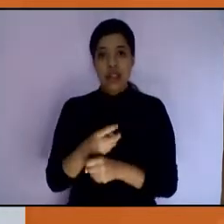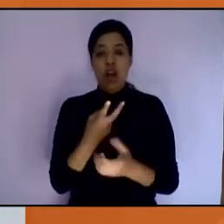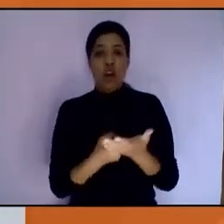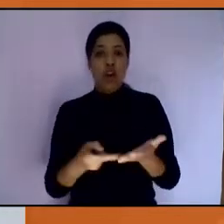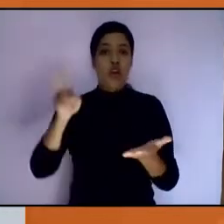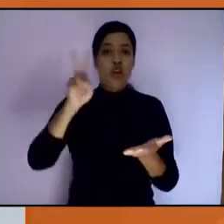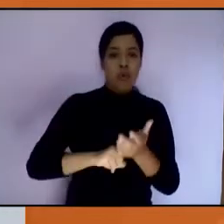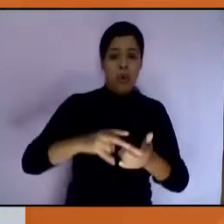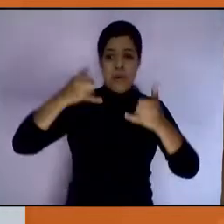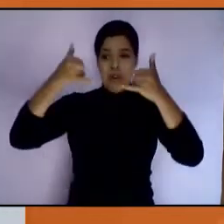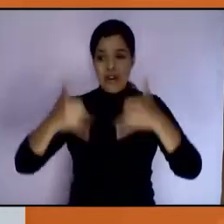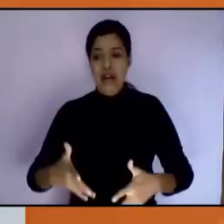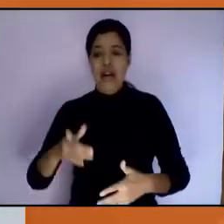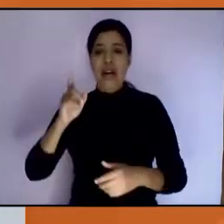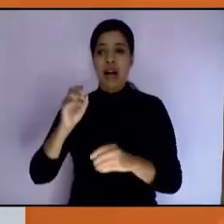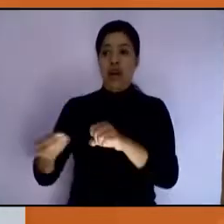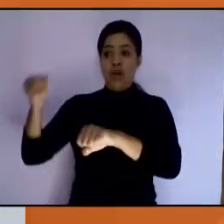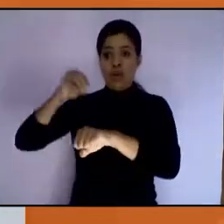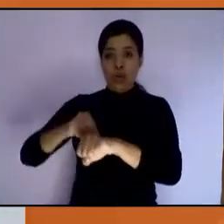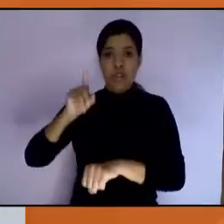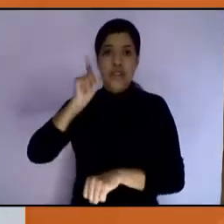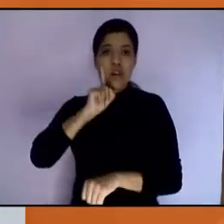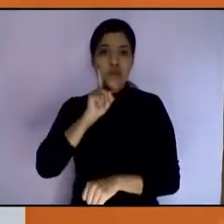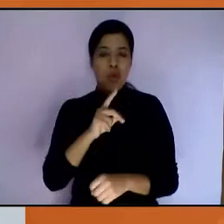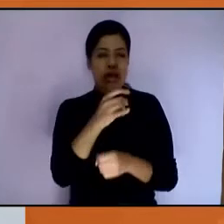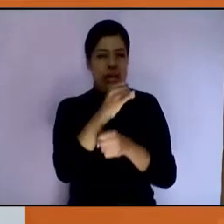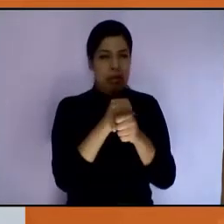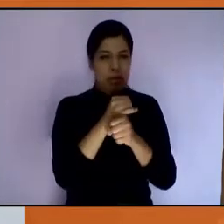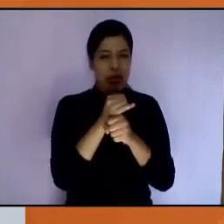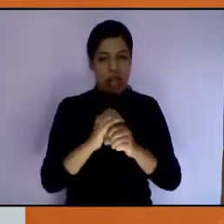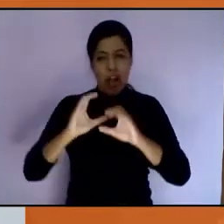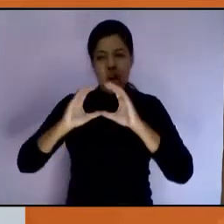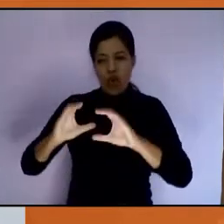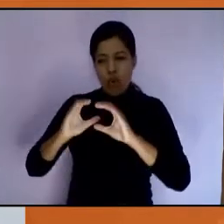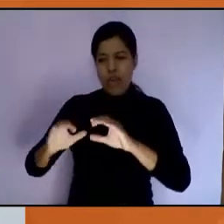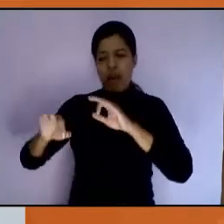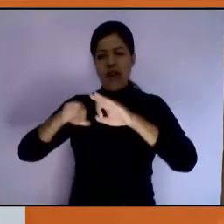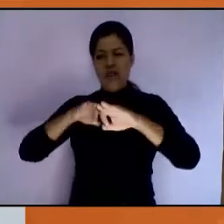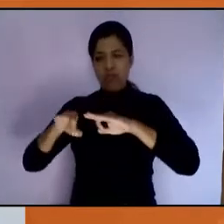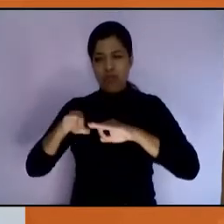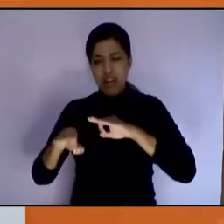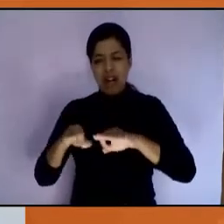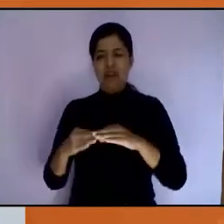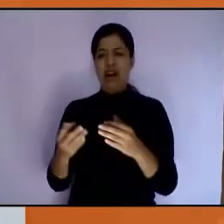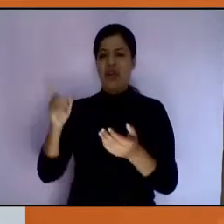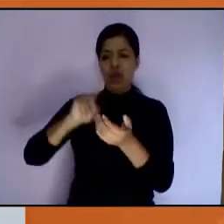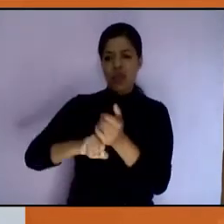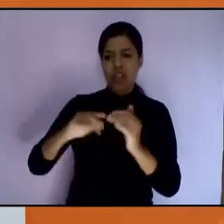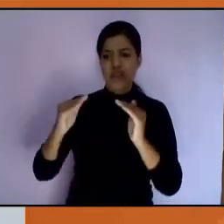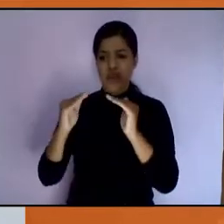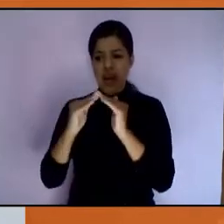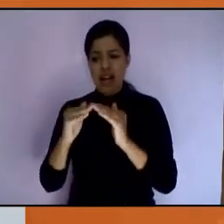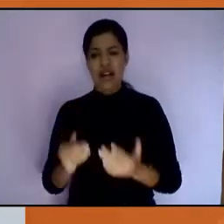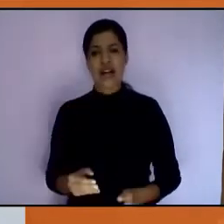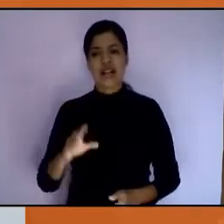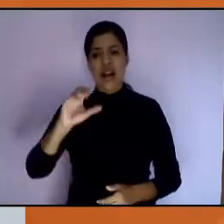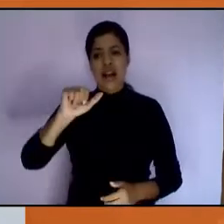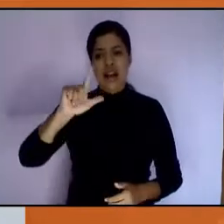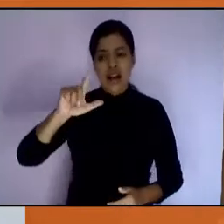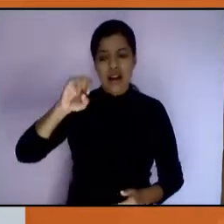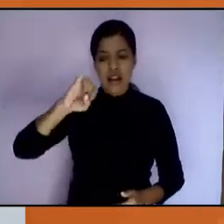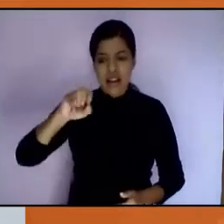Impuesta a las Mujeres, en el que andaremos en los temas de las cargas de cuidados y trabajo doméstico. A la maestra Alejandra